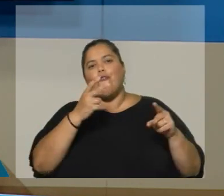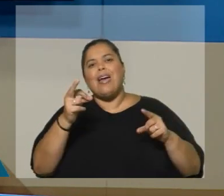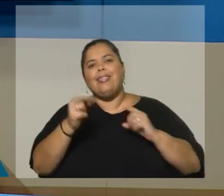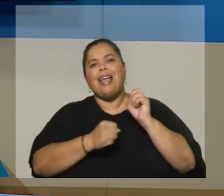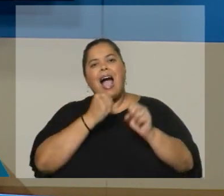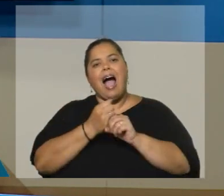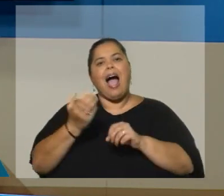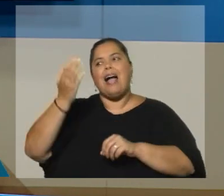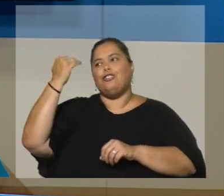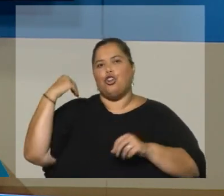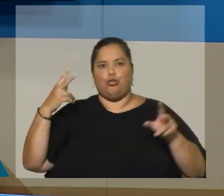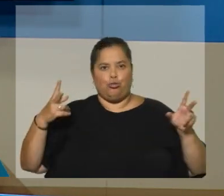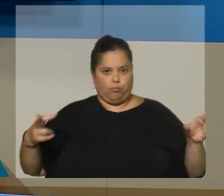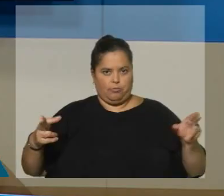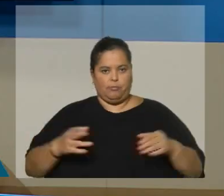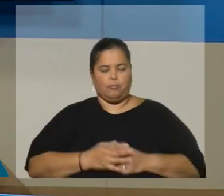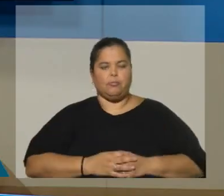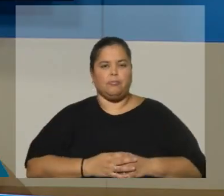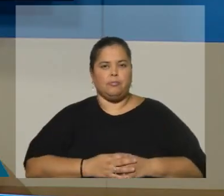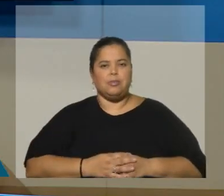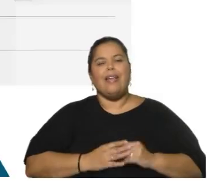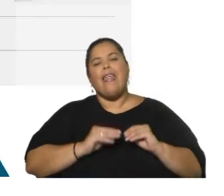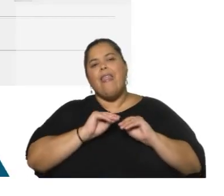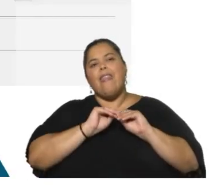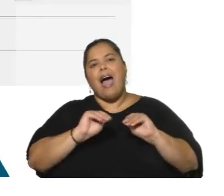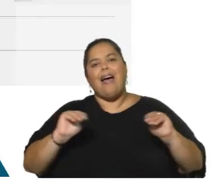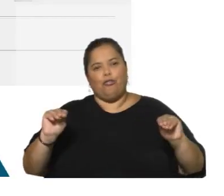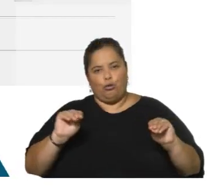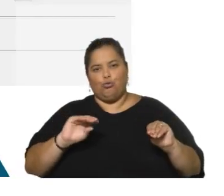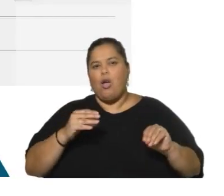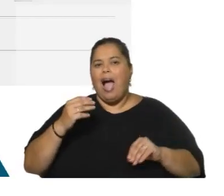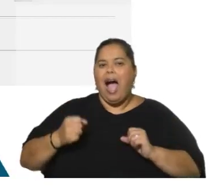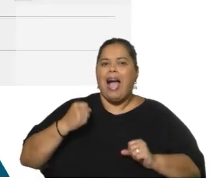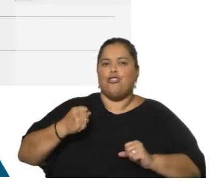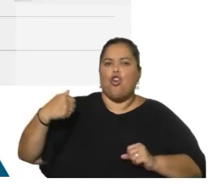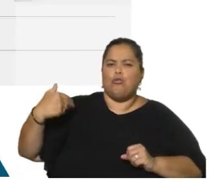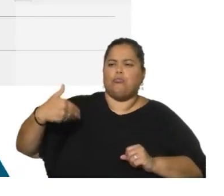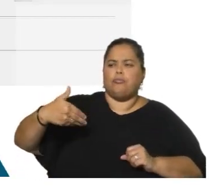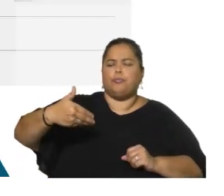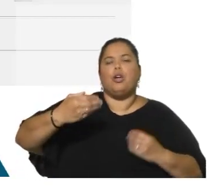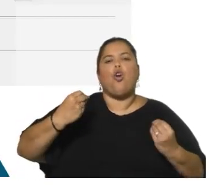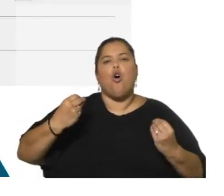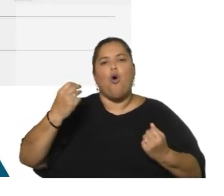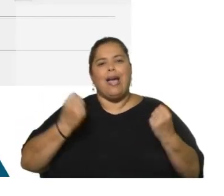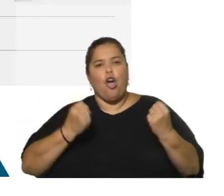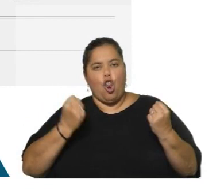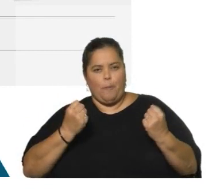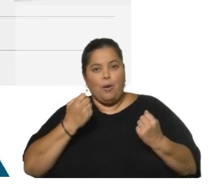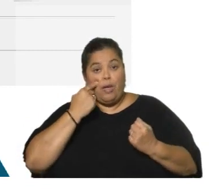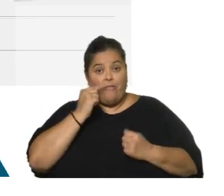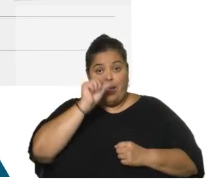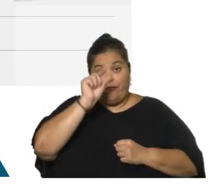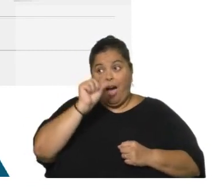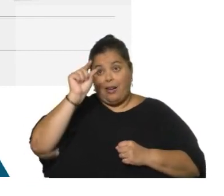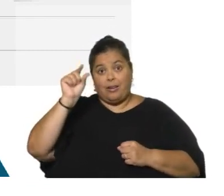en la próxima placa, tomando los datos anuales y pudiendo comparar a partir de allí cómo ha sido comportando la economía. Cada barra, como ven ustedes,